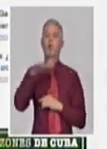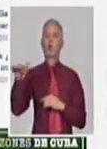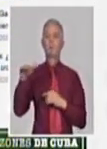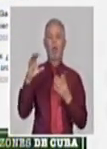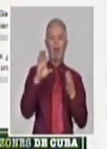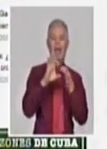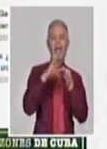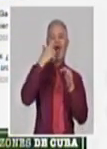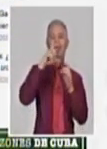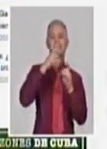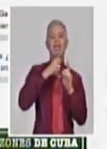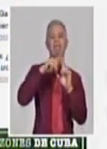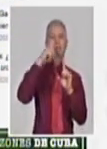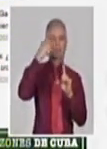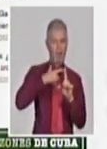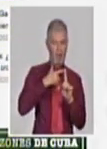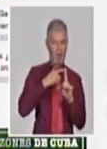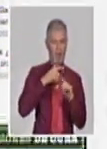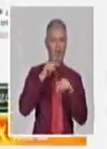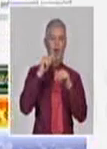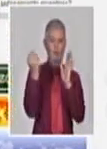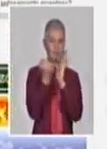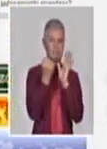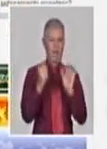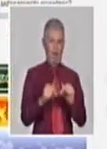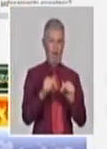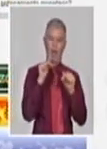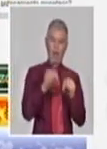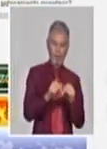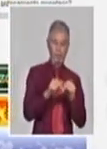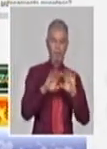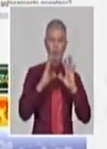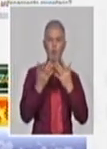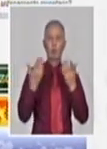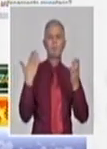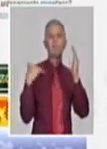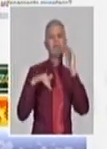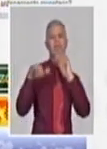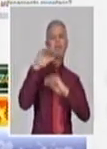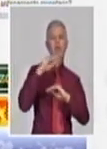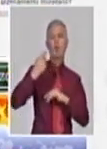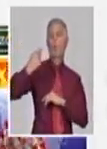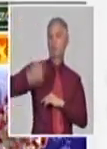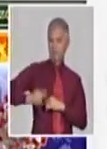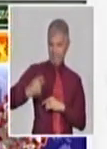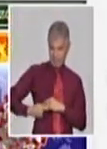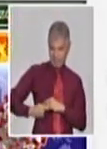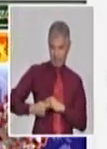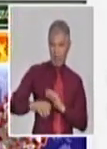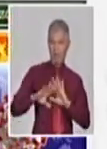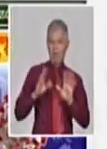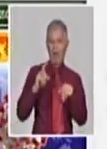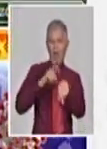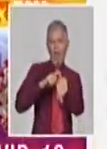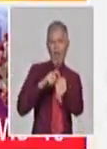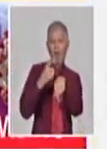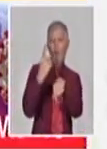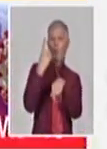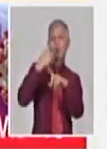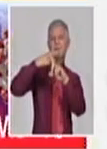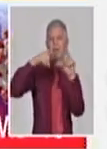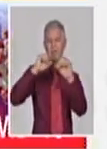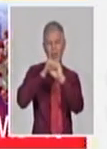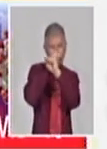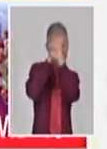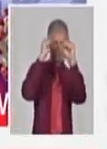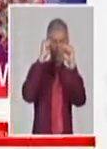Digital con un esfuerzo muy grande de la Gaceta, el Ministerio de Justicia y más o menos en el entorno de las 1 y media de la mañana, ya todas las